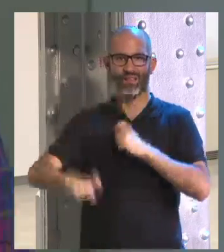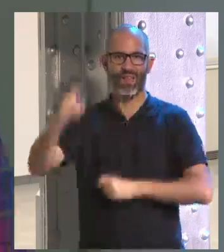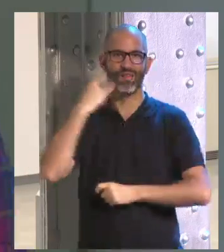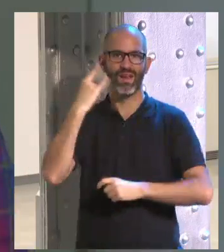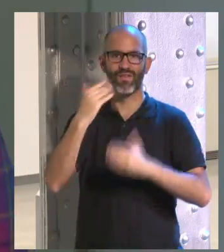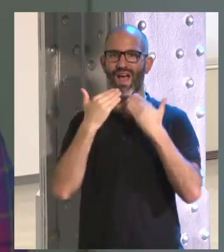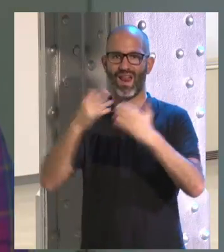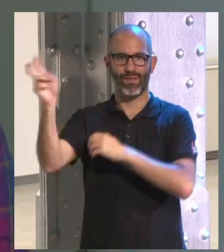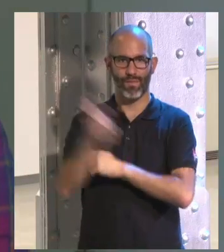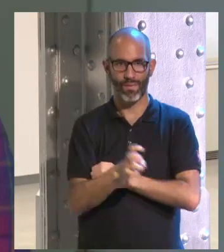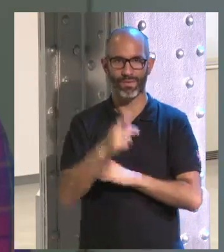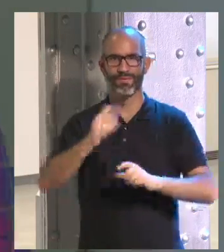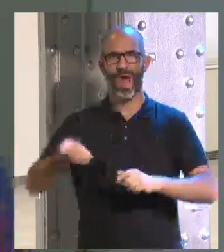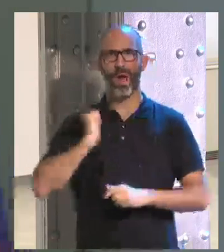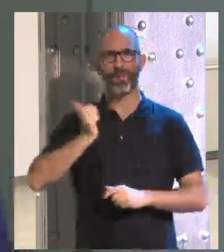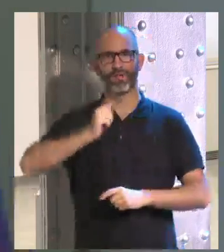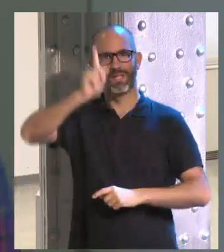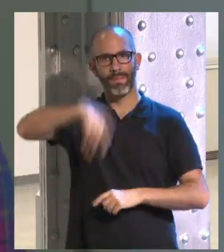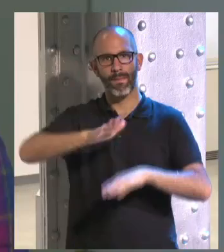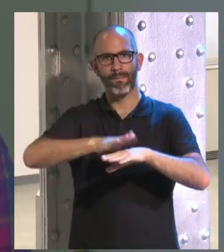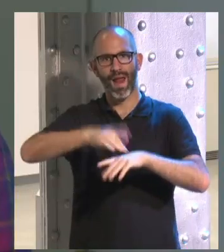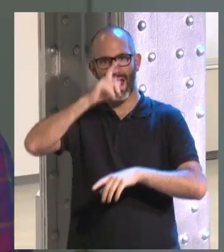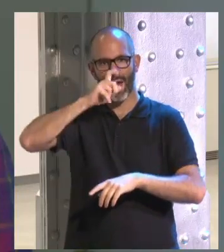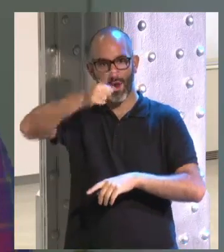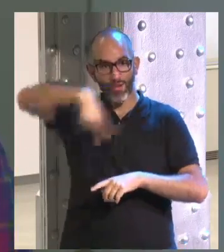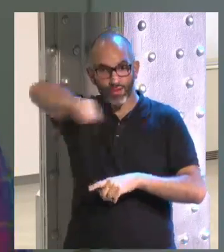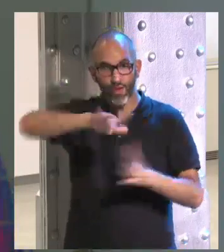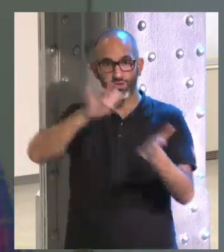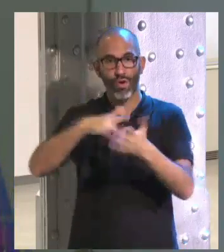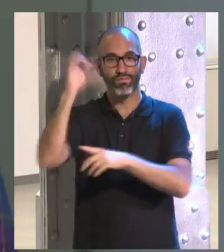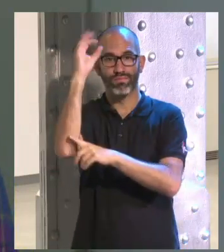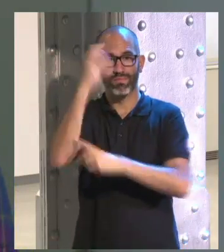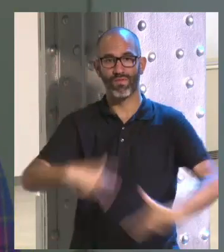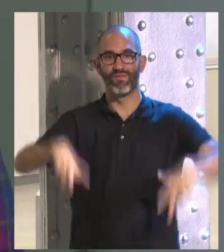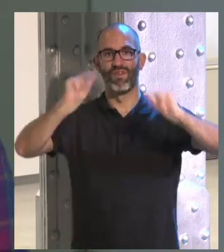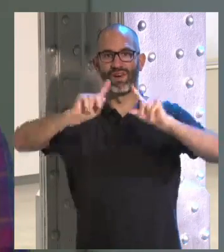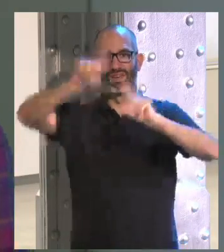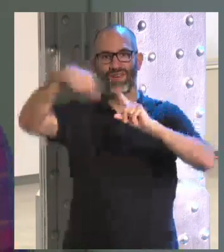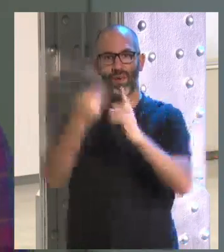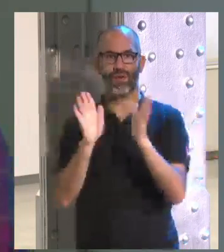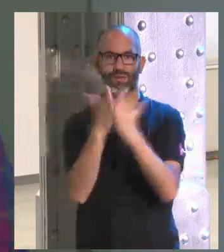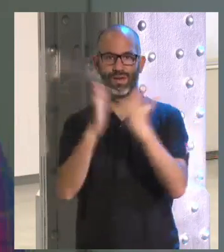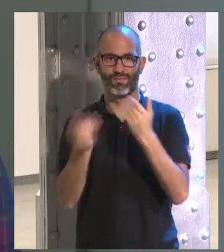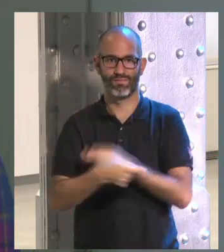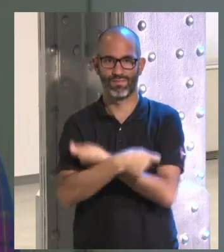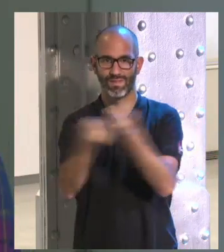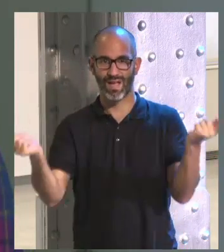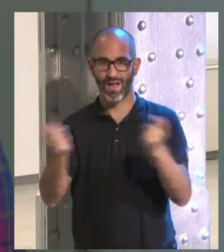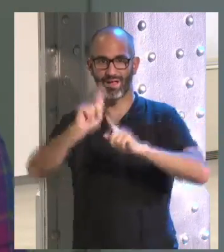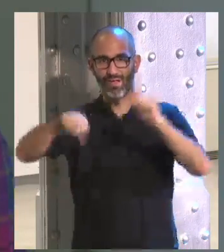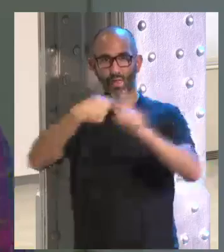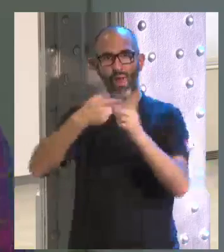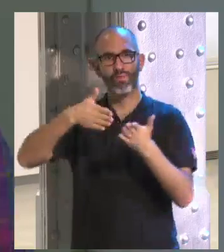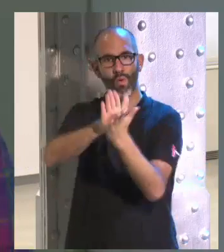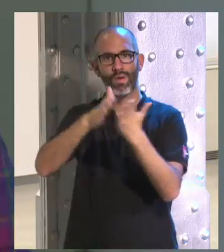su presencia. Aprovecho también la ocasión para recordaros que al final del acto vamos a entregar ejemplares del libro y que como todas nuestras publicaciones